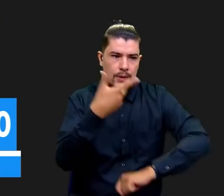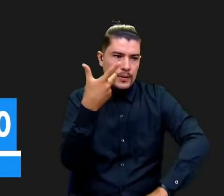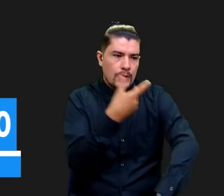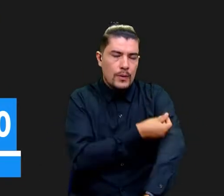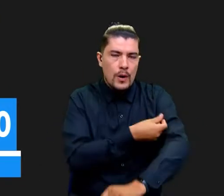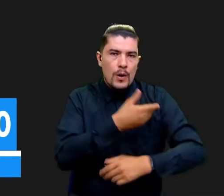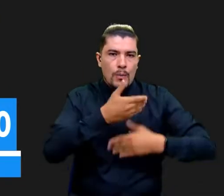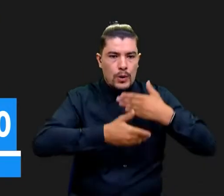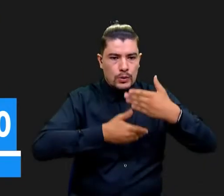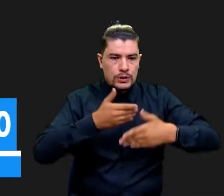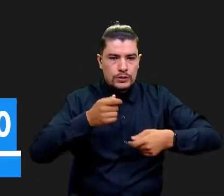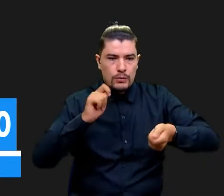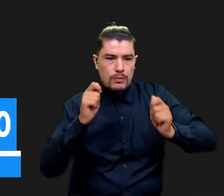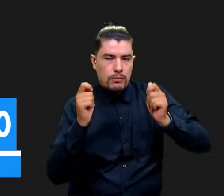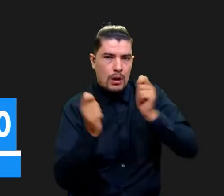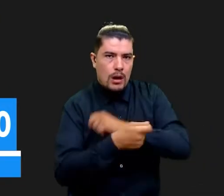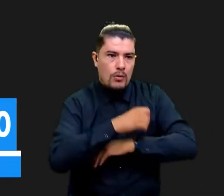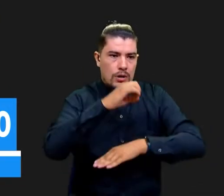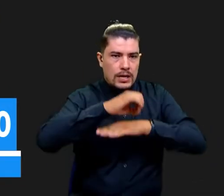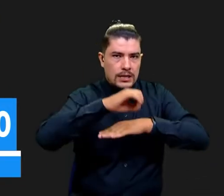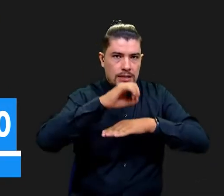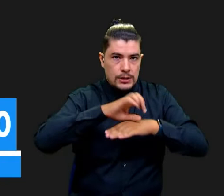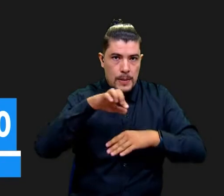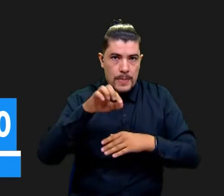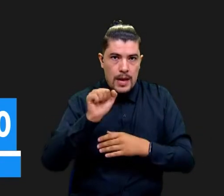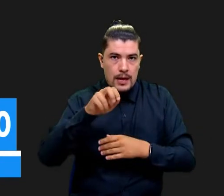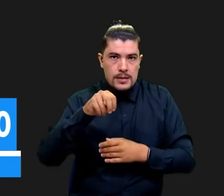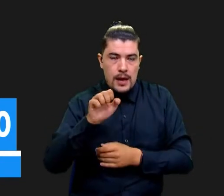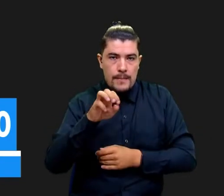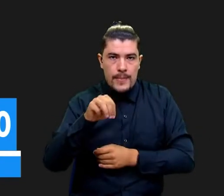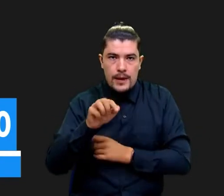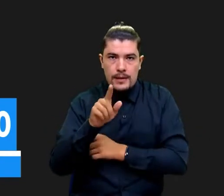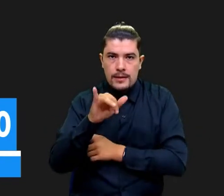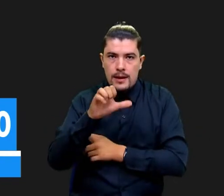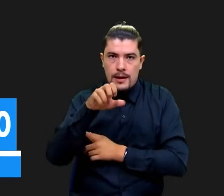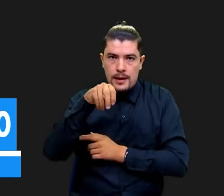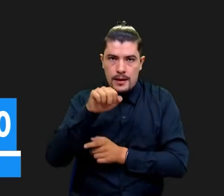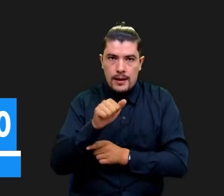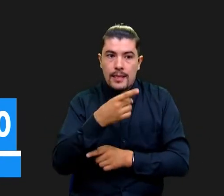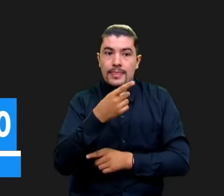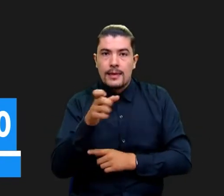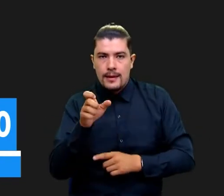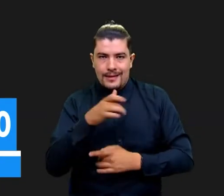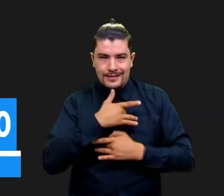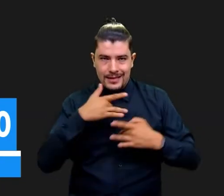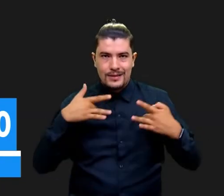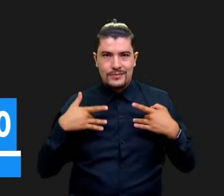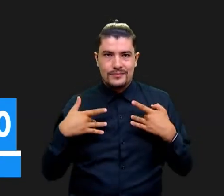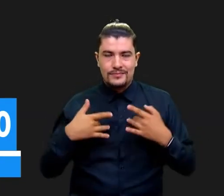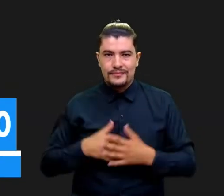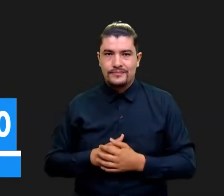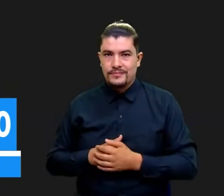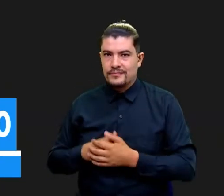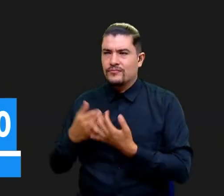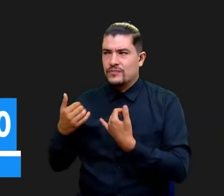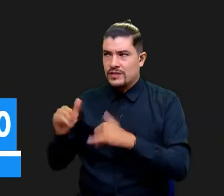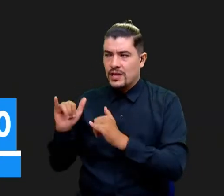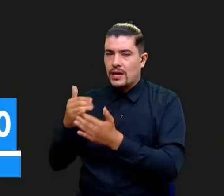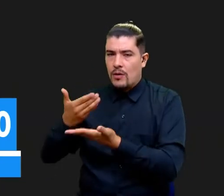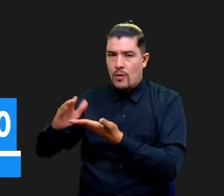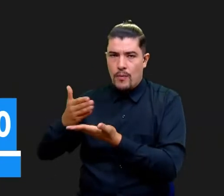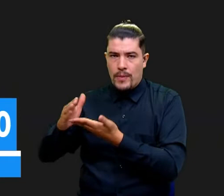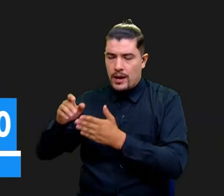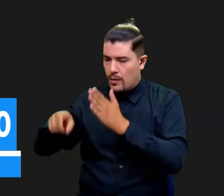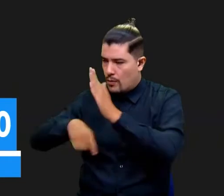rotatorio de la Organización Panamericana de la Salud, tal y como se ha hecho previamente la adquisición de la mayoría, sino todas las